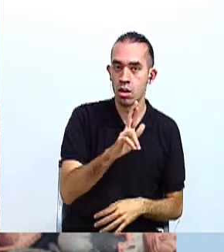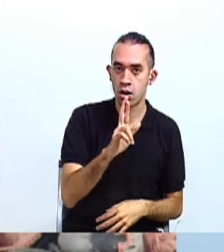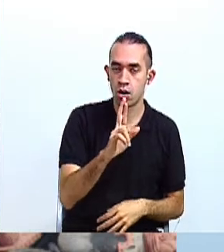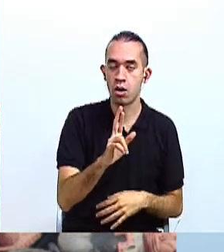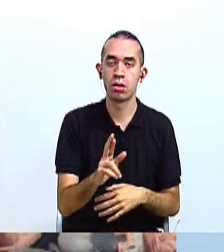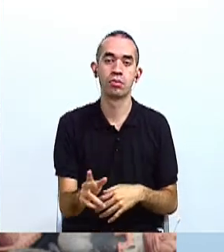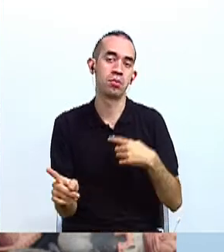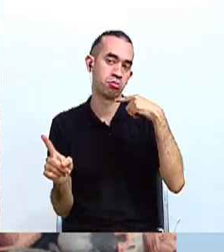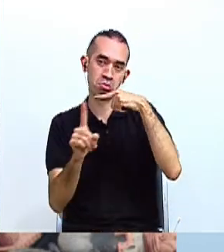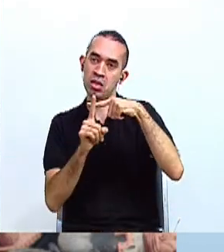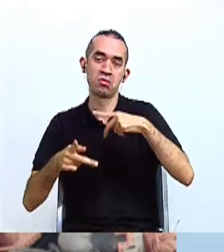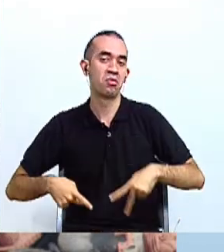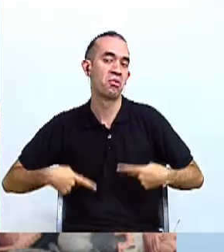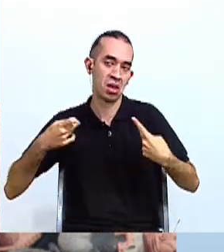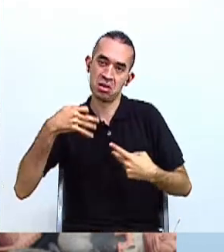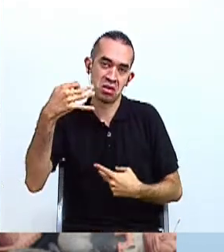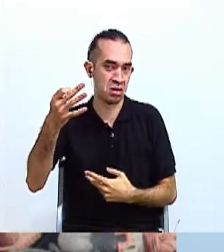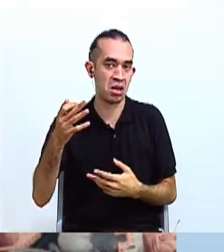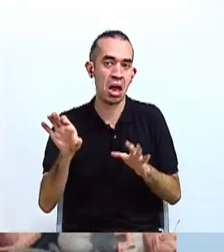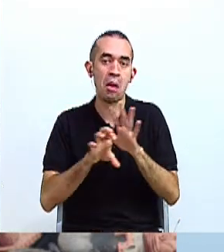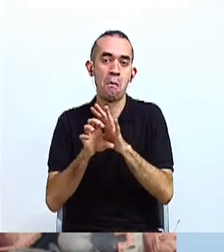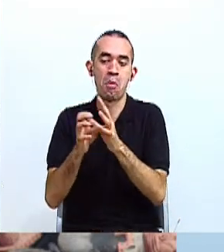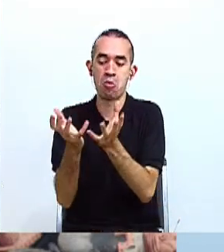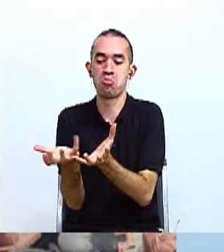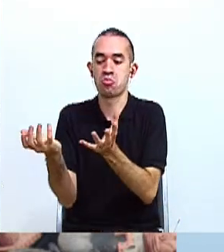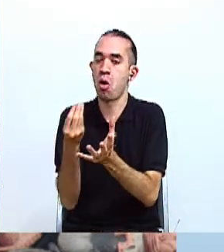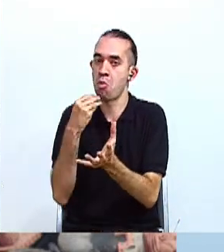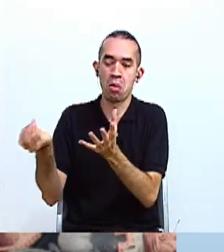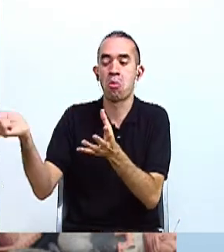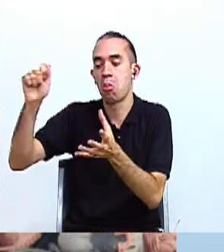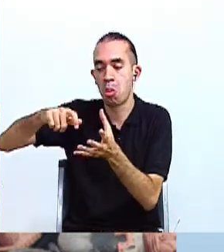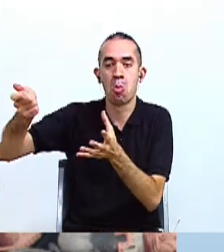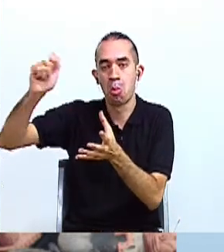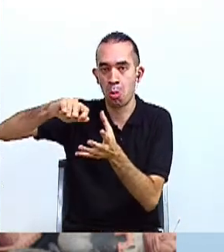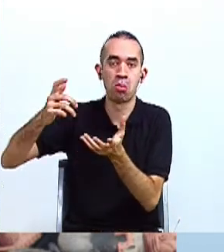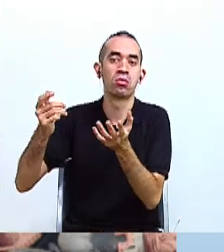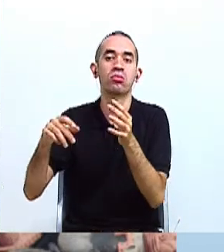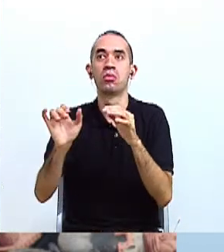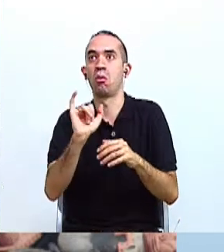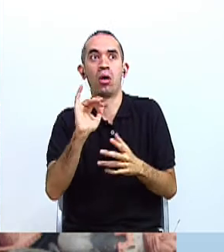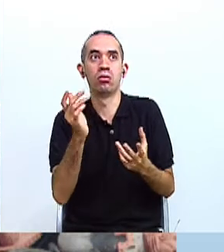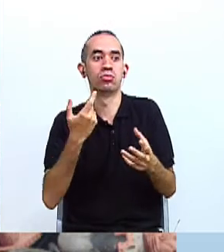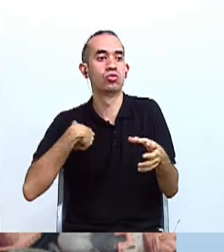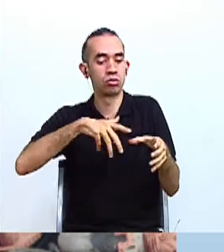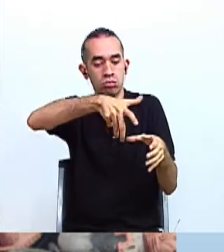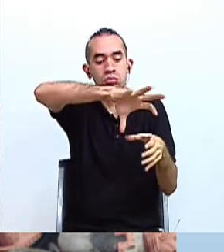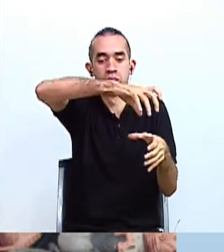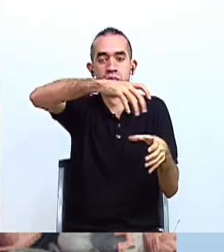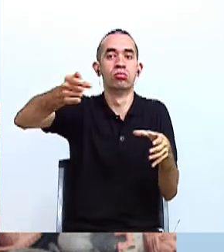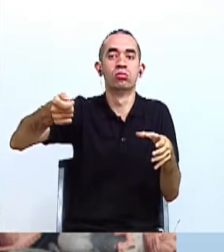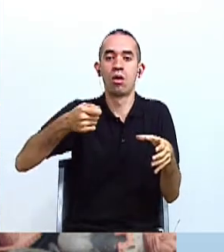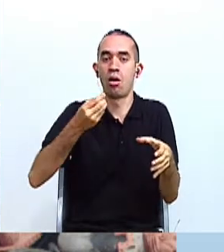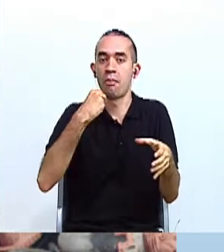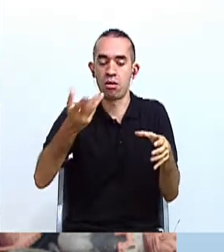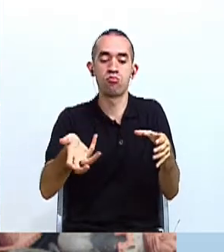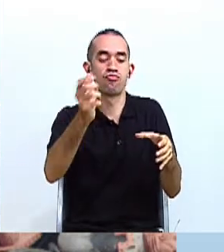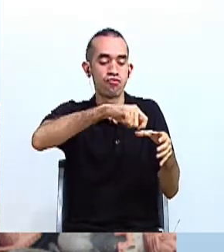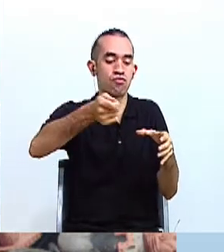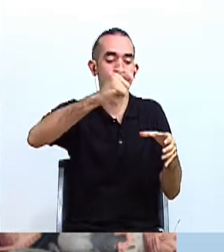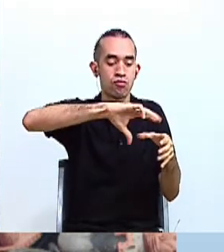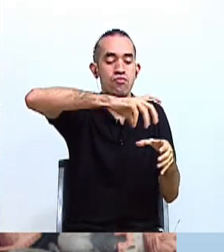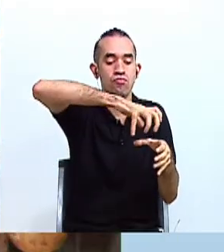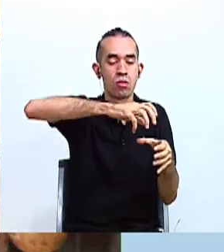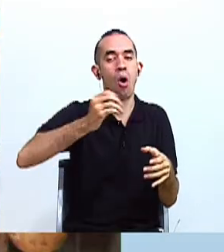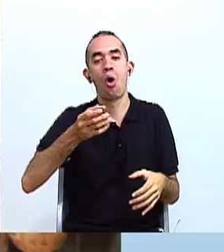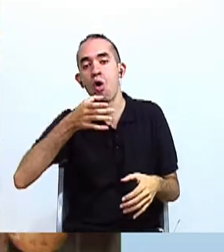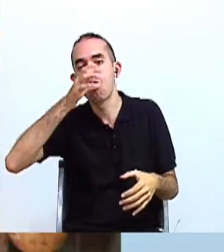para la vida cotidiana como recipientes, igual que en nuestros días necesitamos recipientes para conservar alimentos y bebidas.